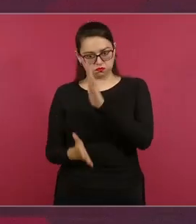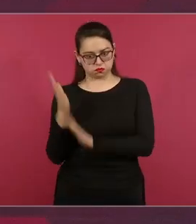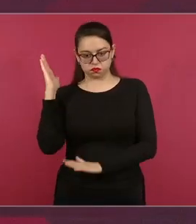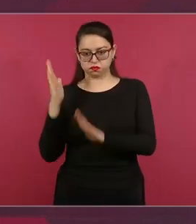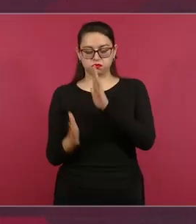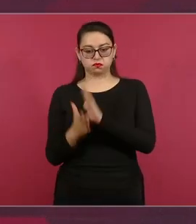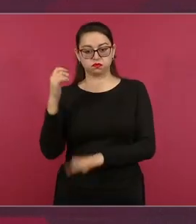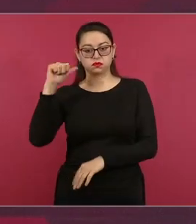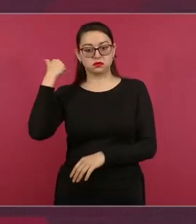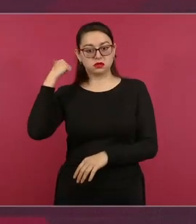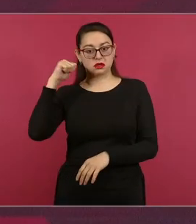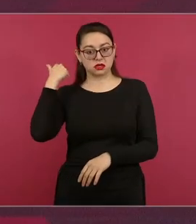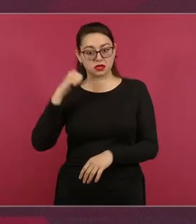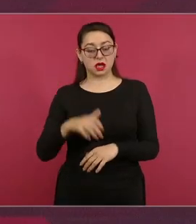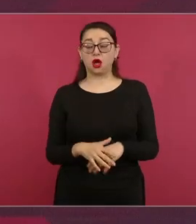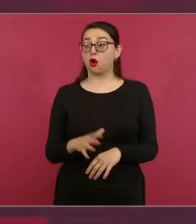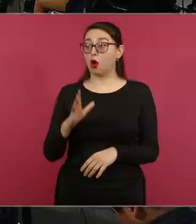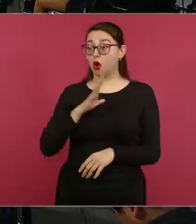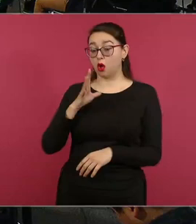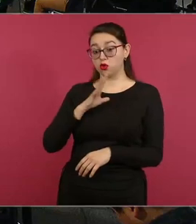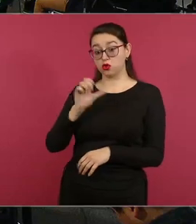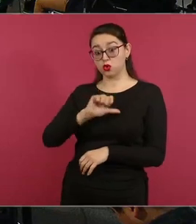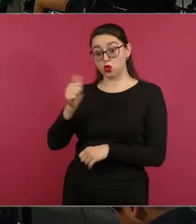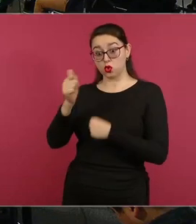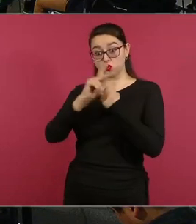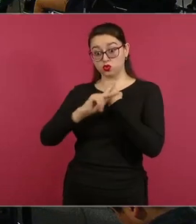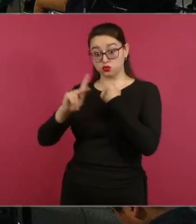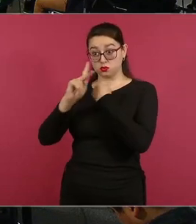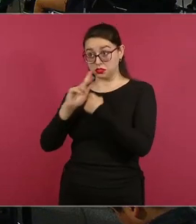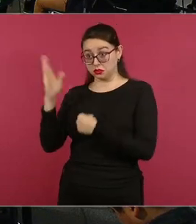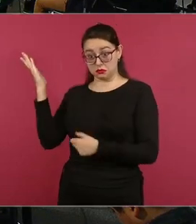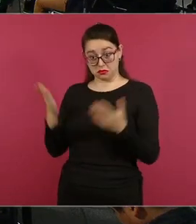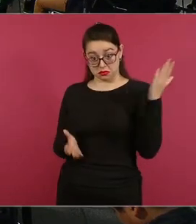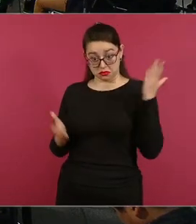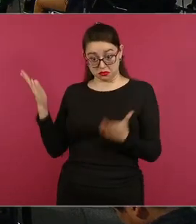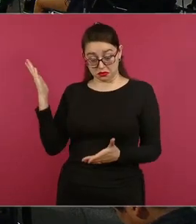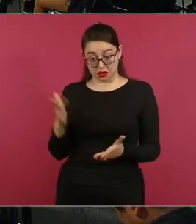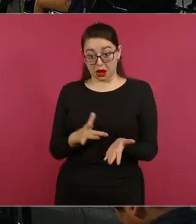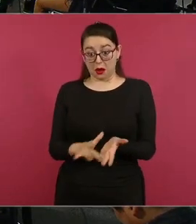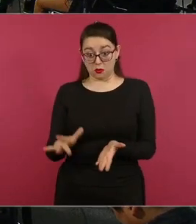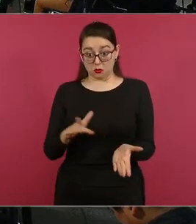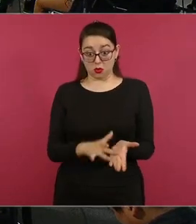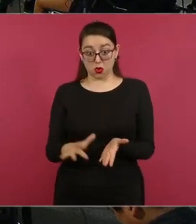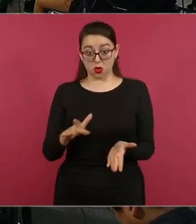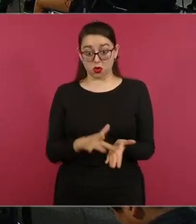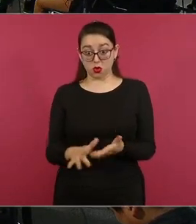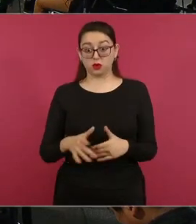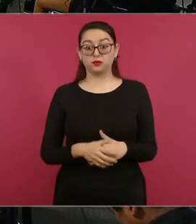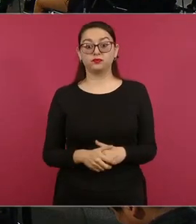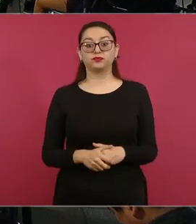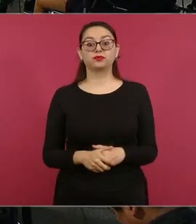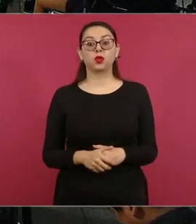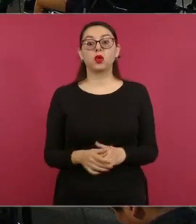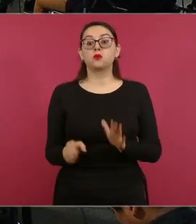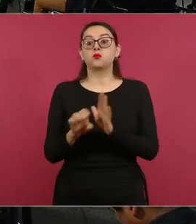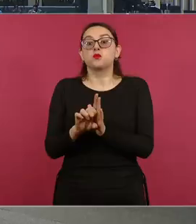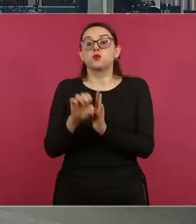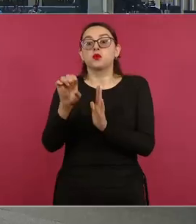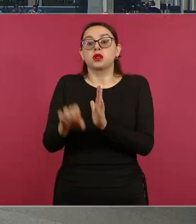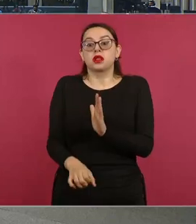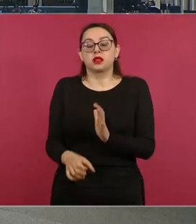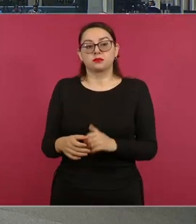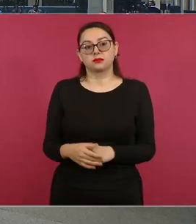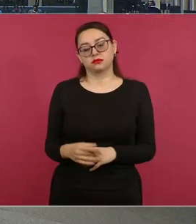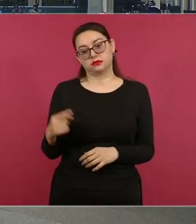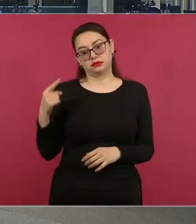¿Hay de otros países, señor presidente? ¿Se han externado otros países el apoyo? Por ejemplo, cuando el huracán Katrina se